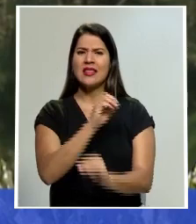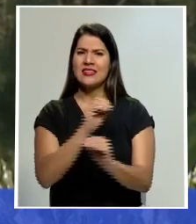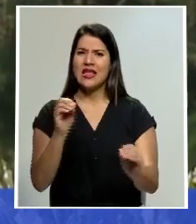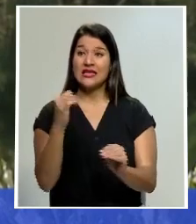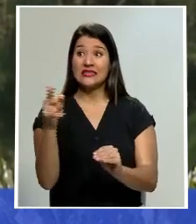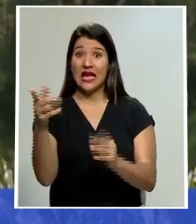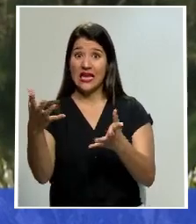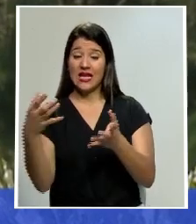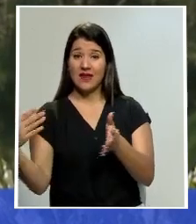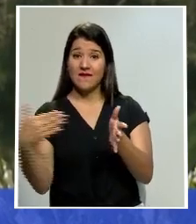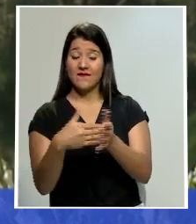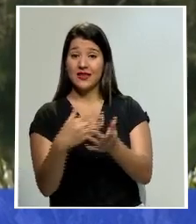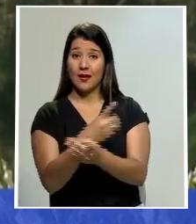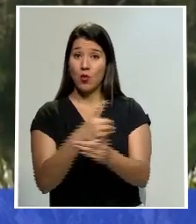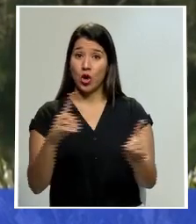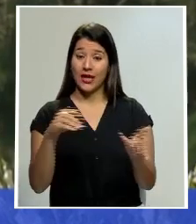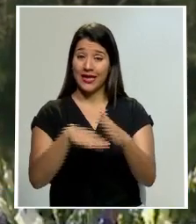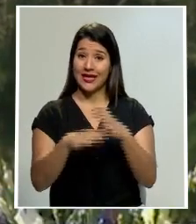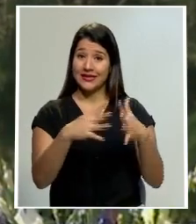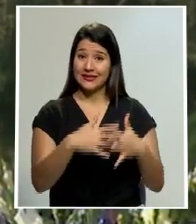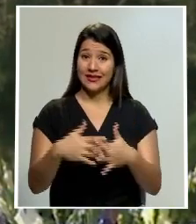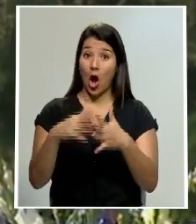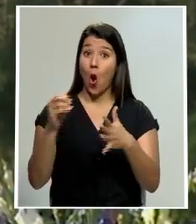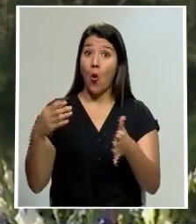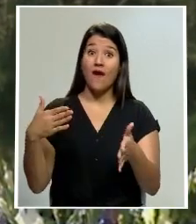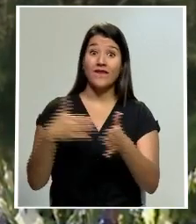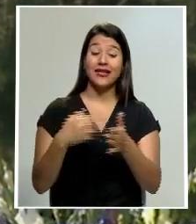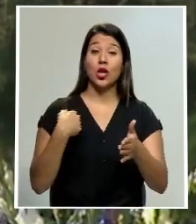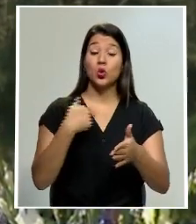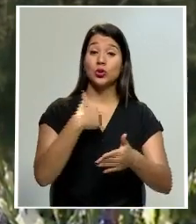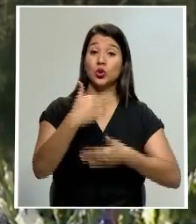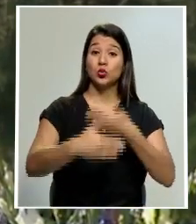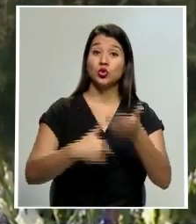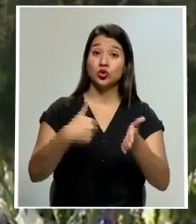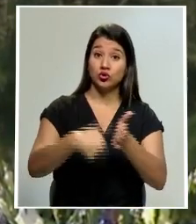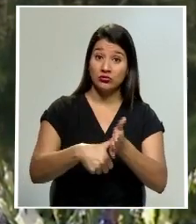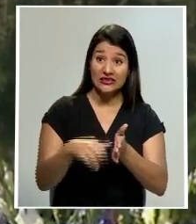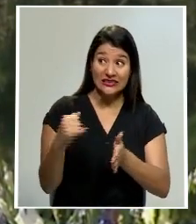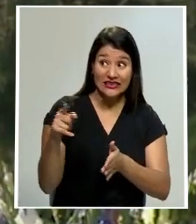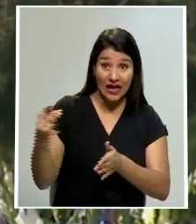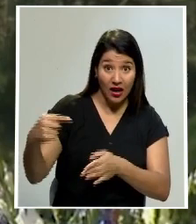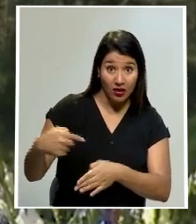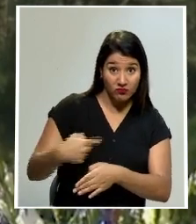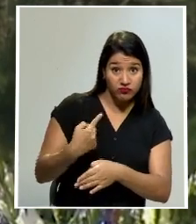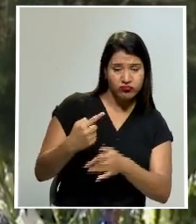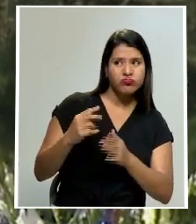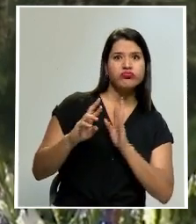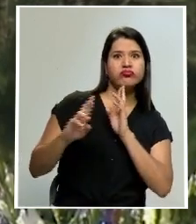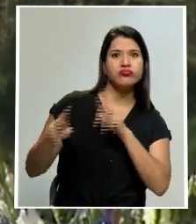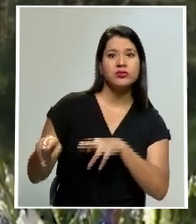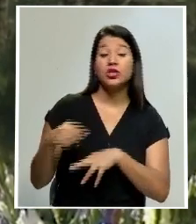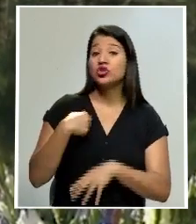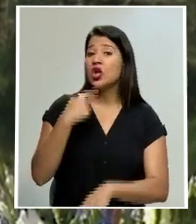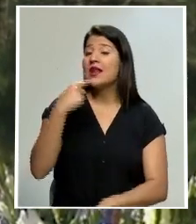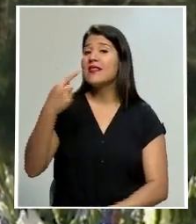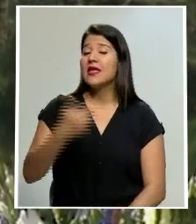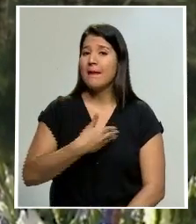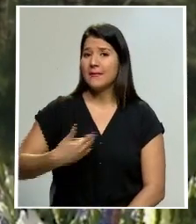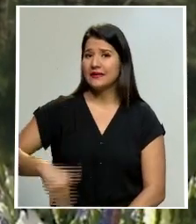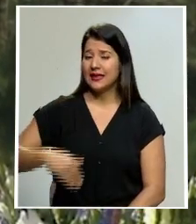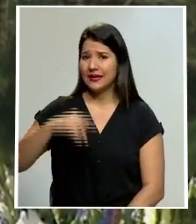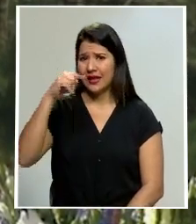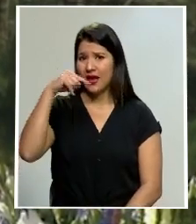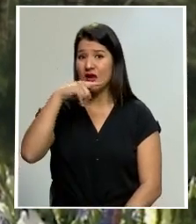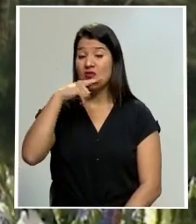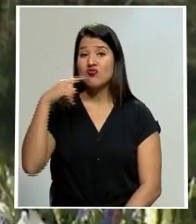nuestra soberanía democrática o desestabilizar nuestras elecciones y que responderemos la conclusión es que le dije al presidente Putin que tenemos